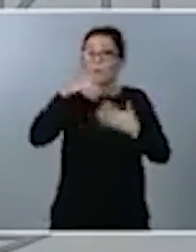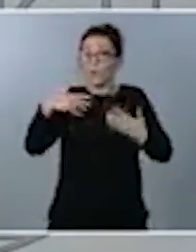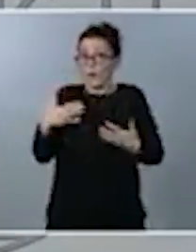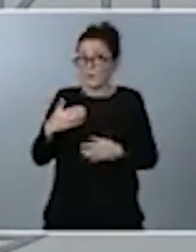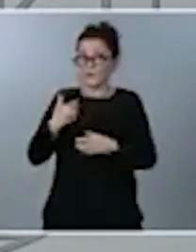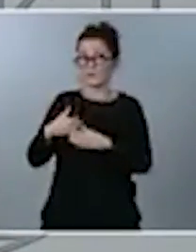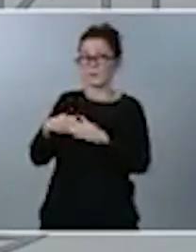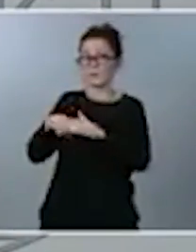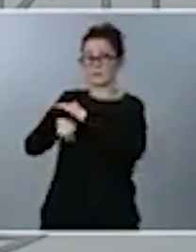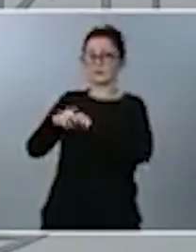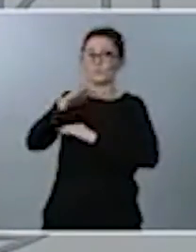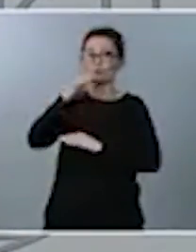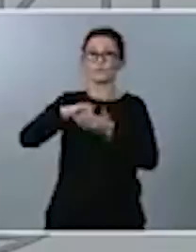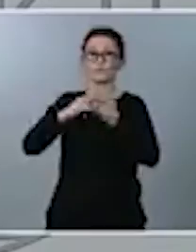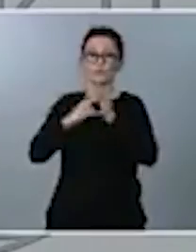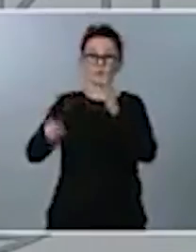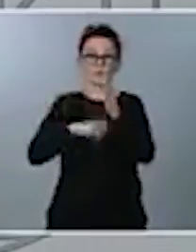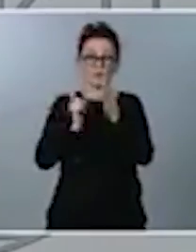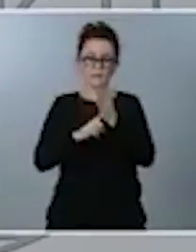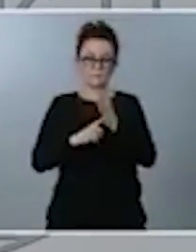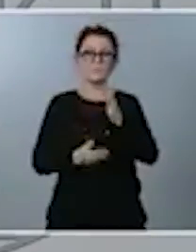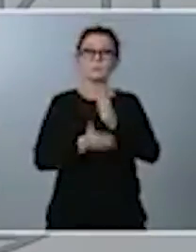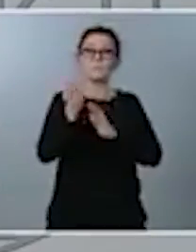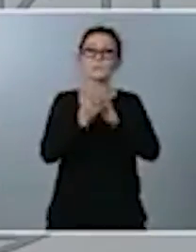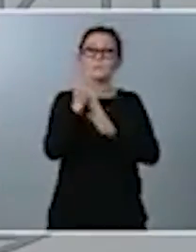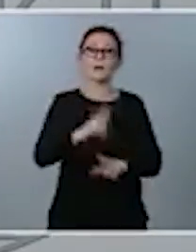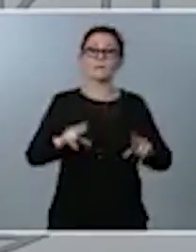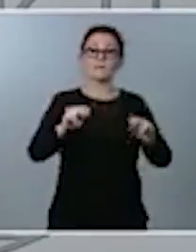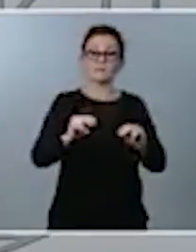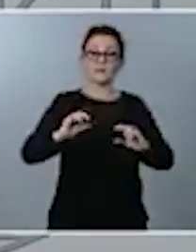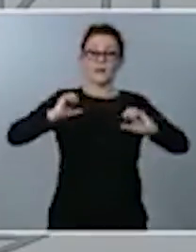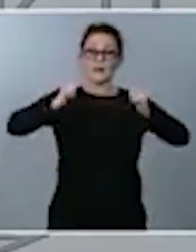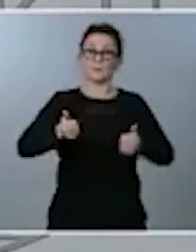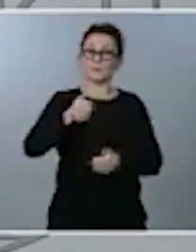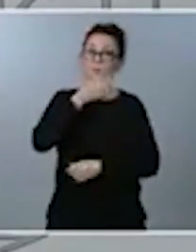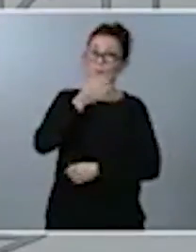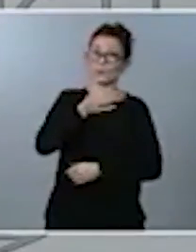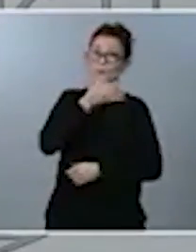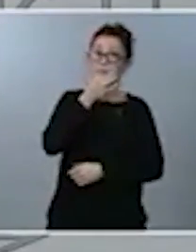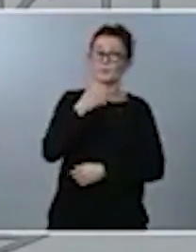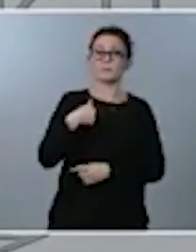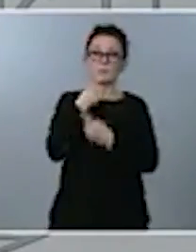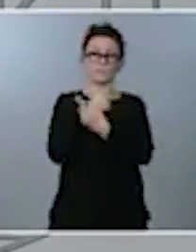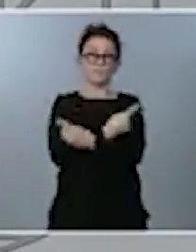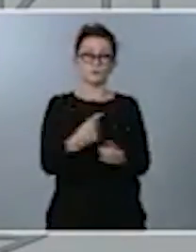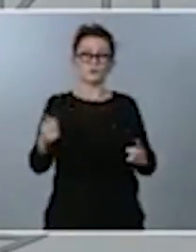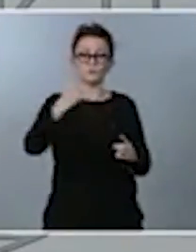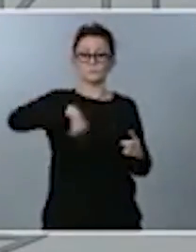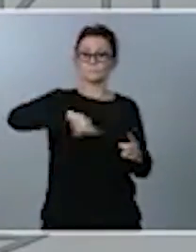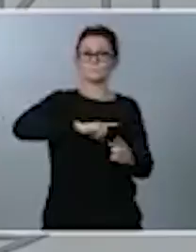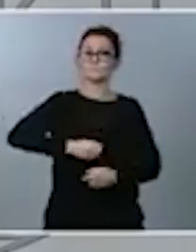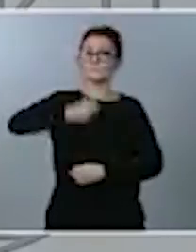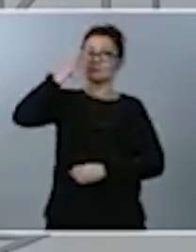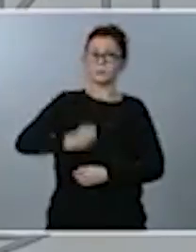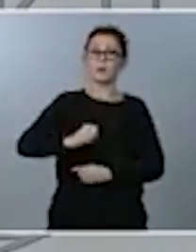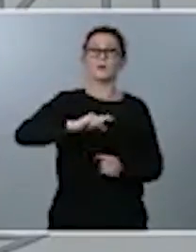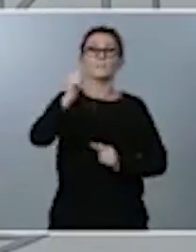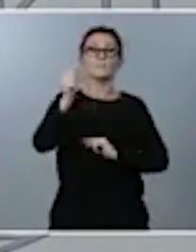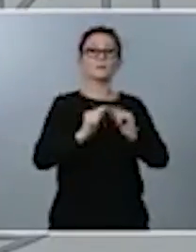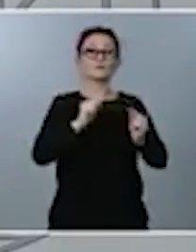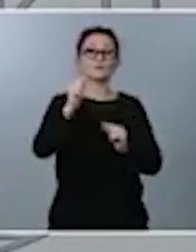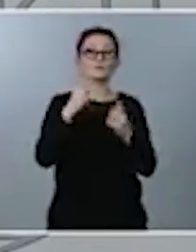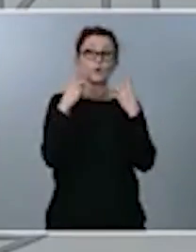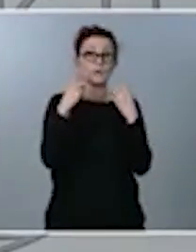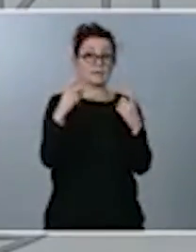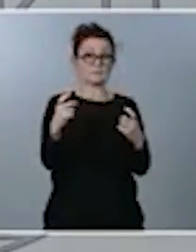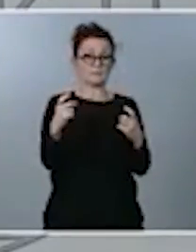Concluyo ya. Como decía al principio de mi intervención, creemos firmemente que estos son los presupuestos que necesita este